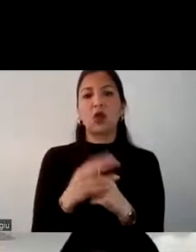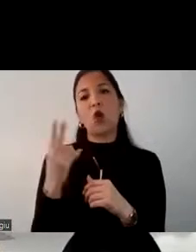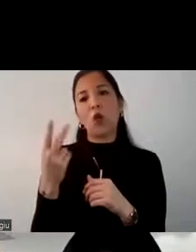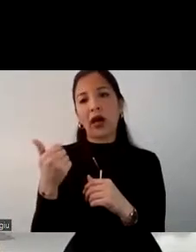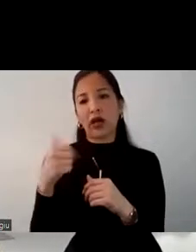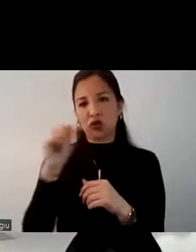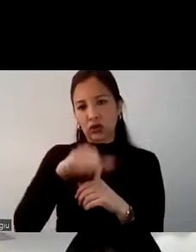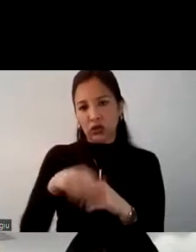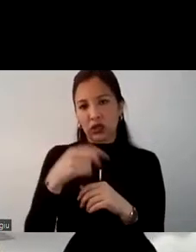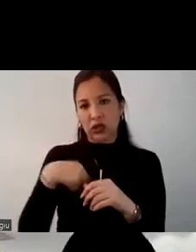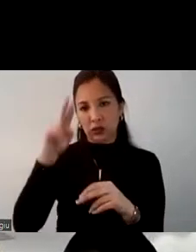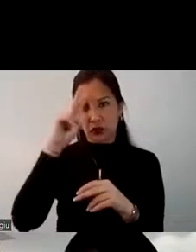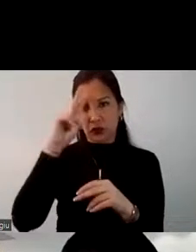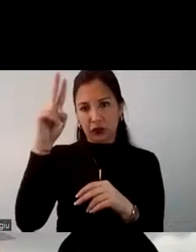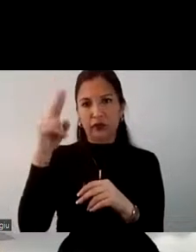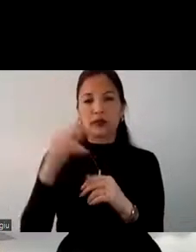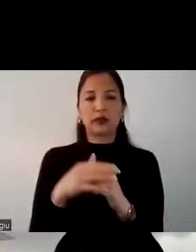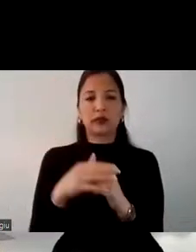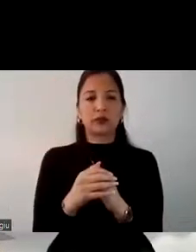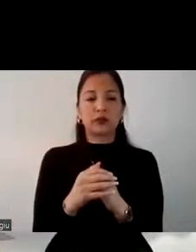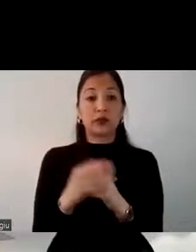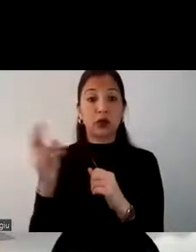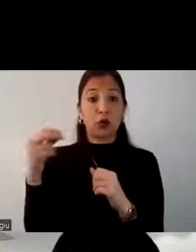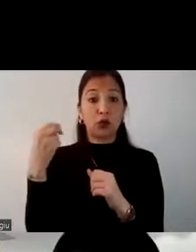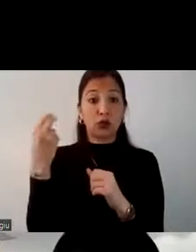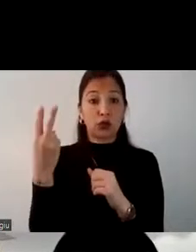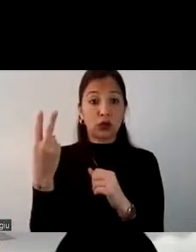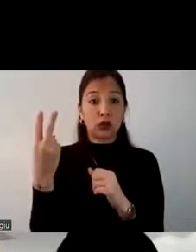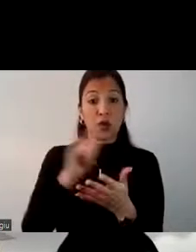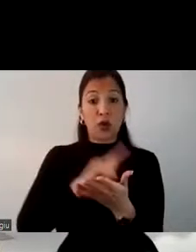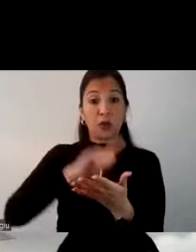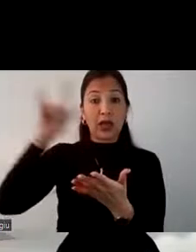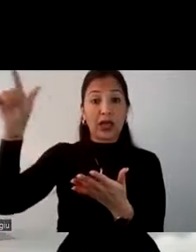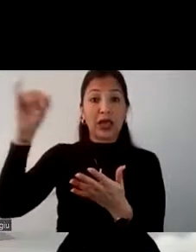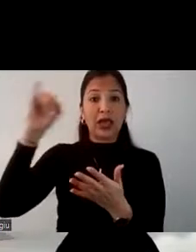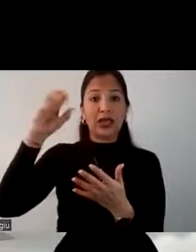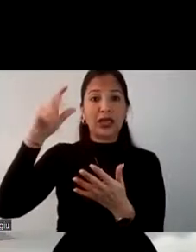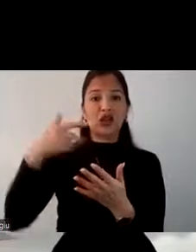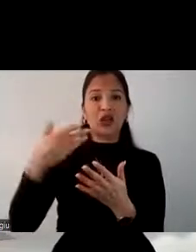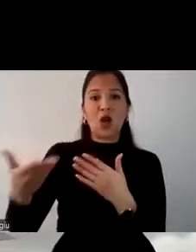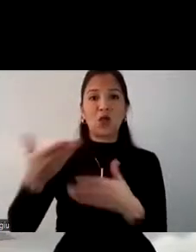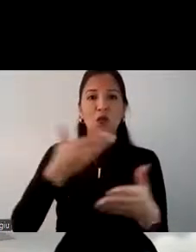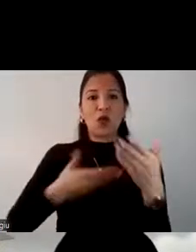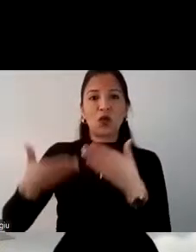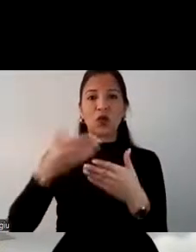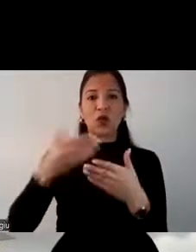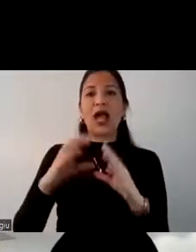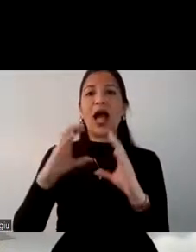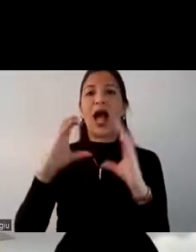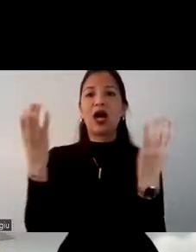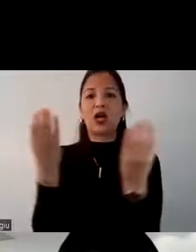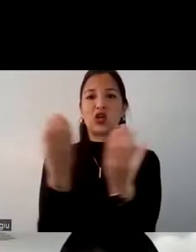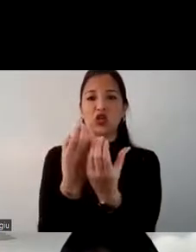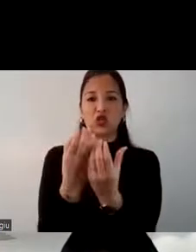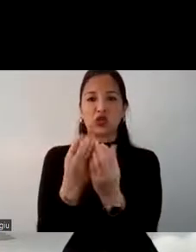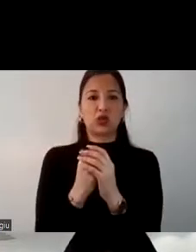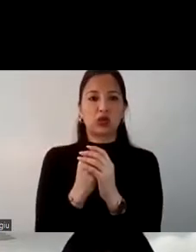país. Como segundo punto, los viajes internacionales, motivaciones y asociaciones.